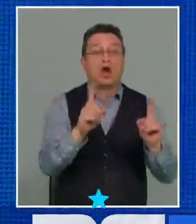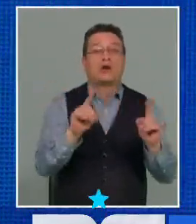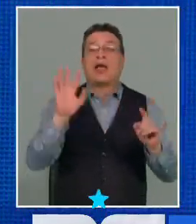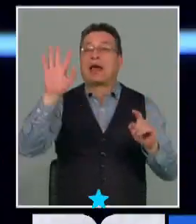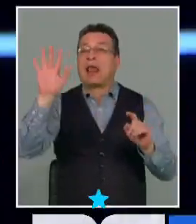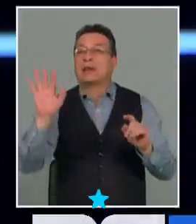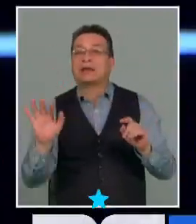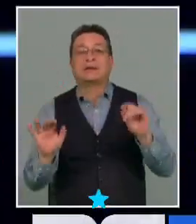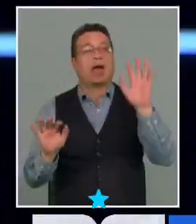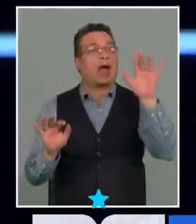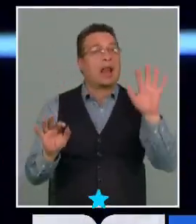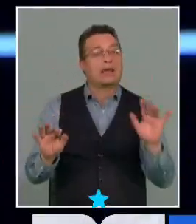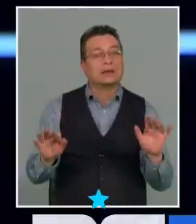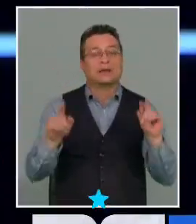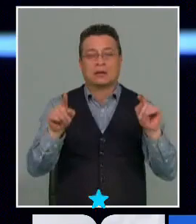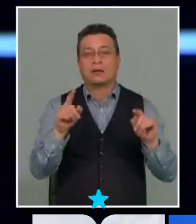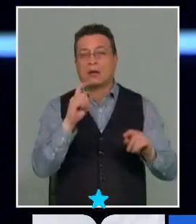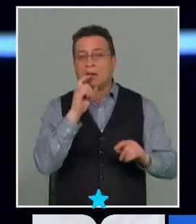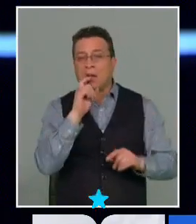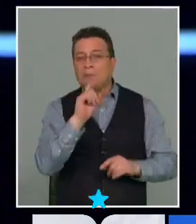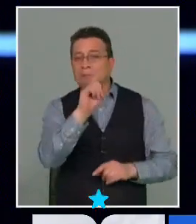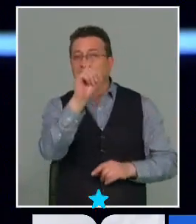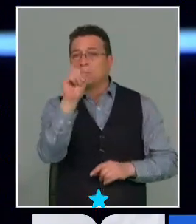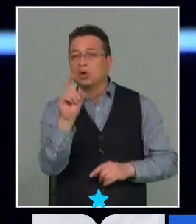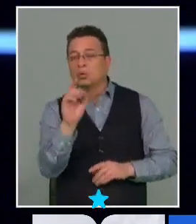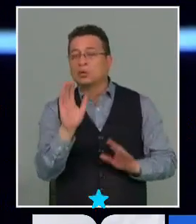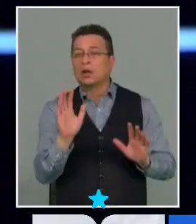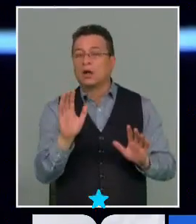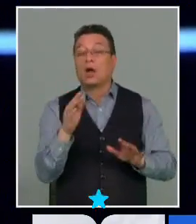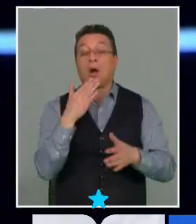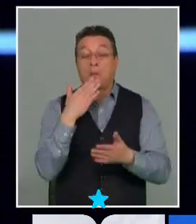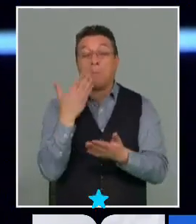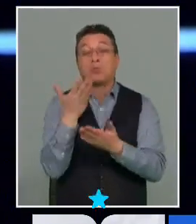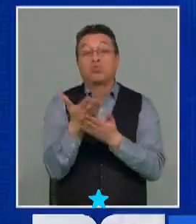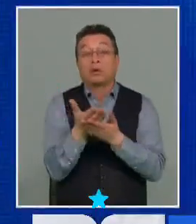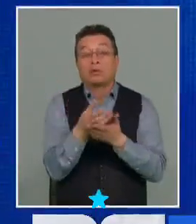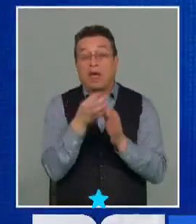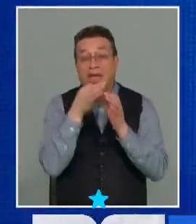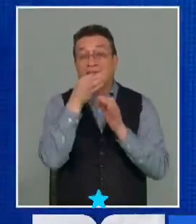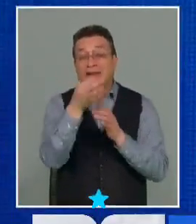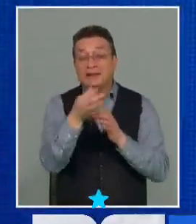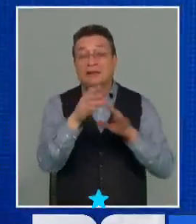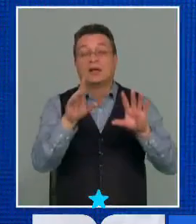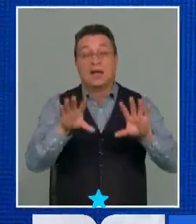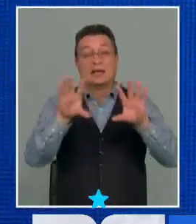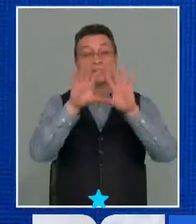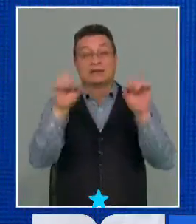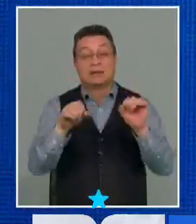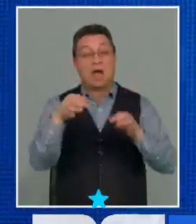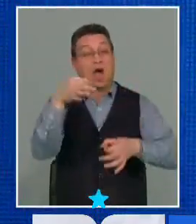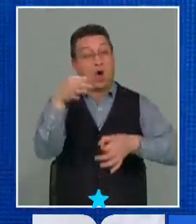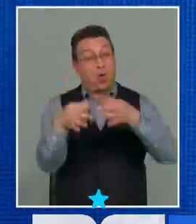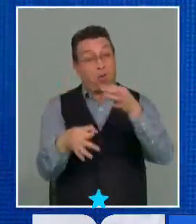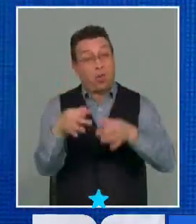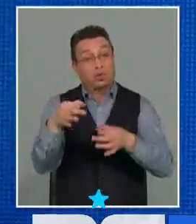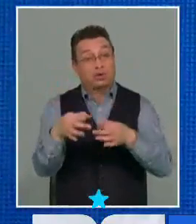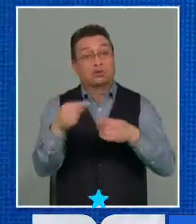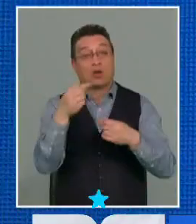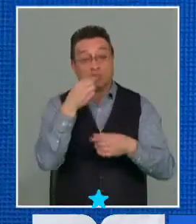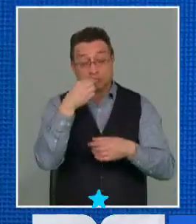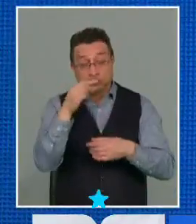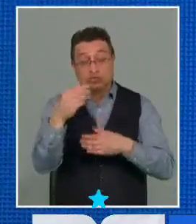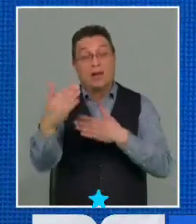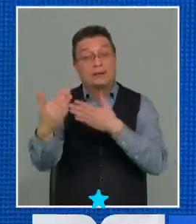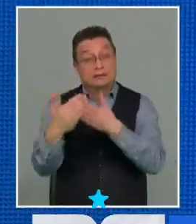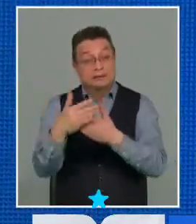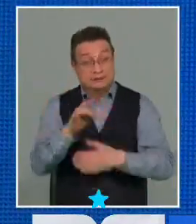características o lo que hay que preguntarse cuando la propuesta define al sistema de justicia próximo chileno